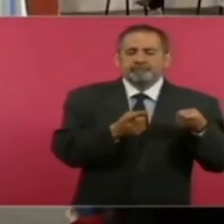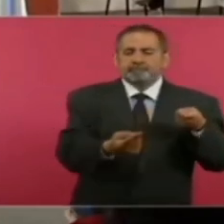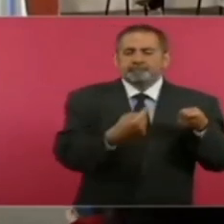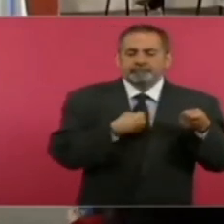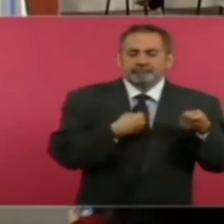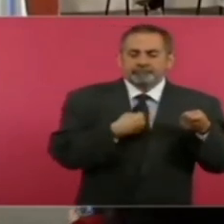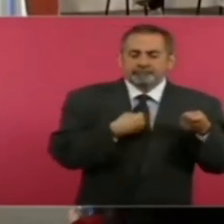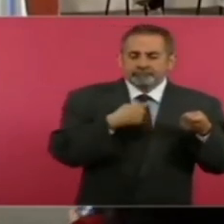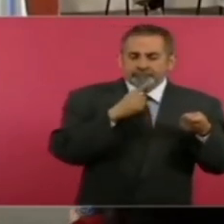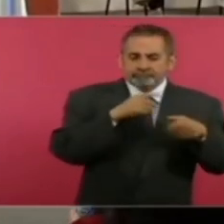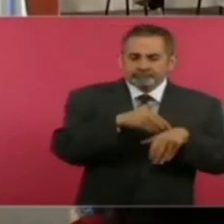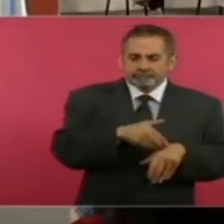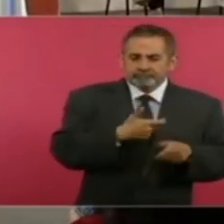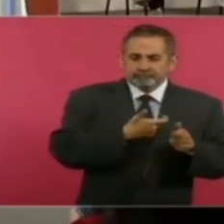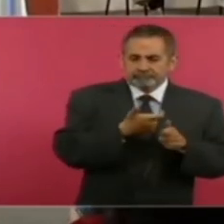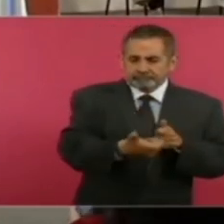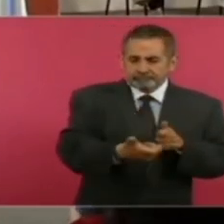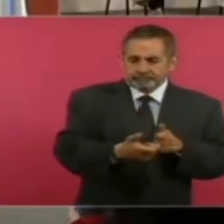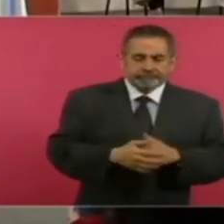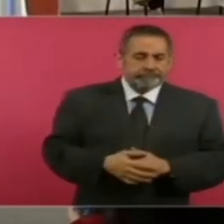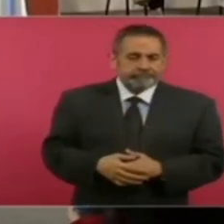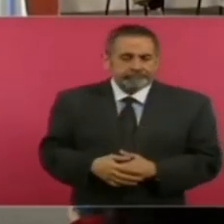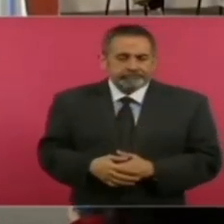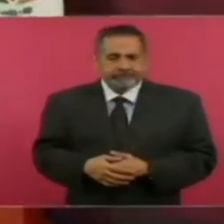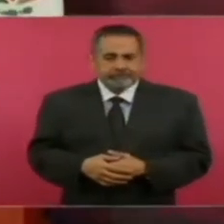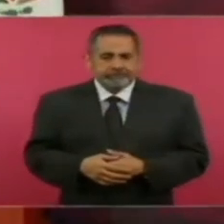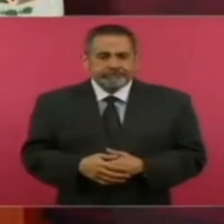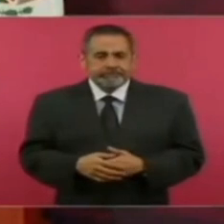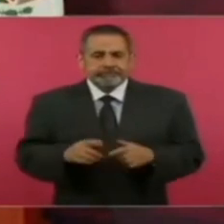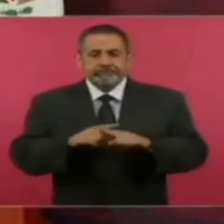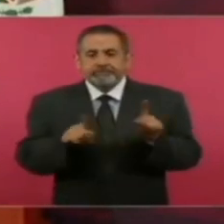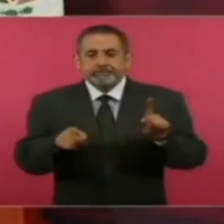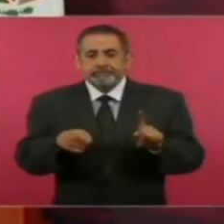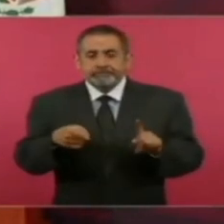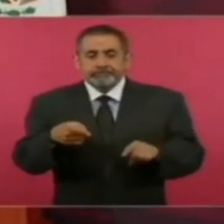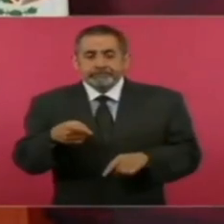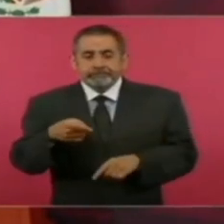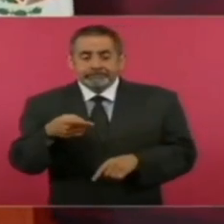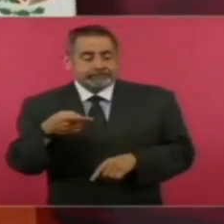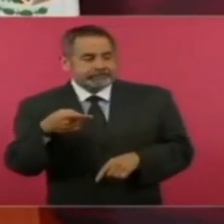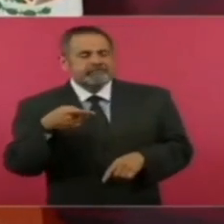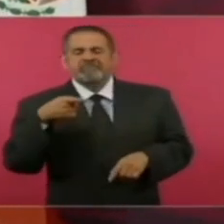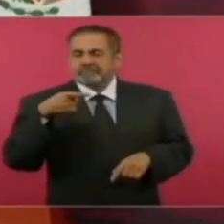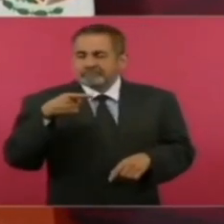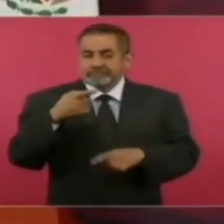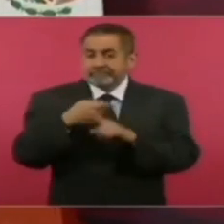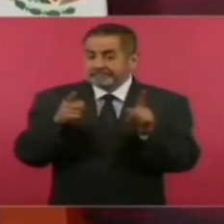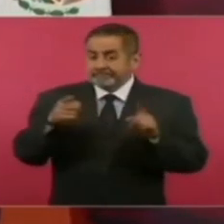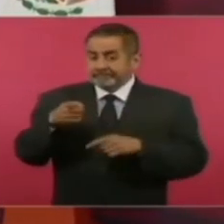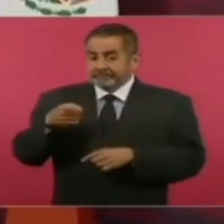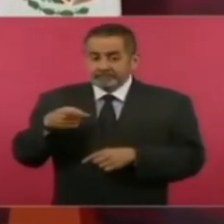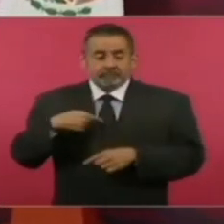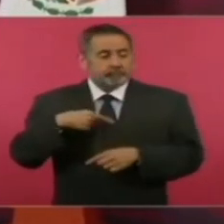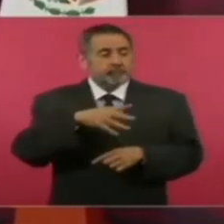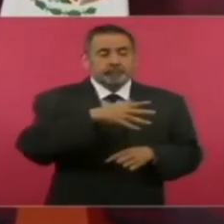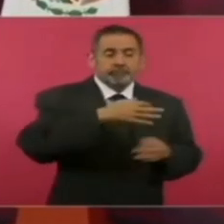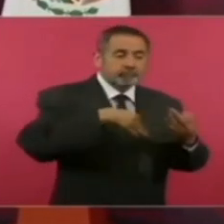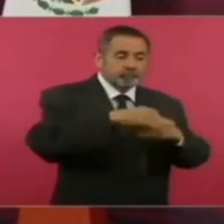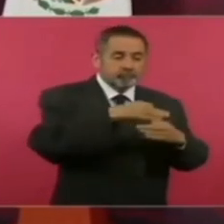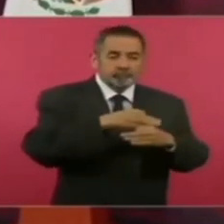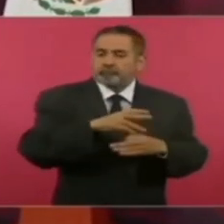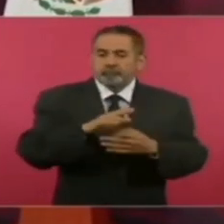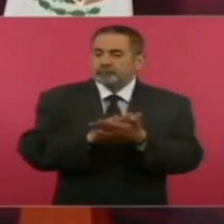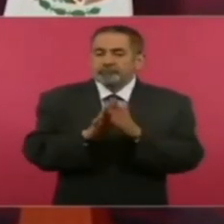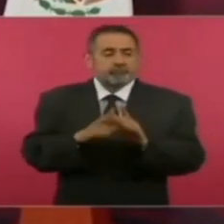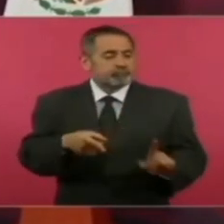pero no es es un pelele fíjense lo que este interpreta